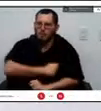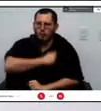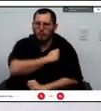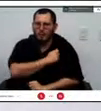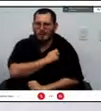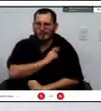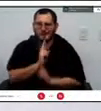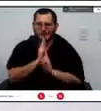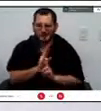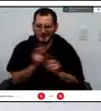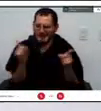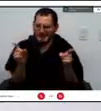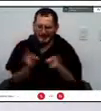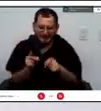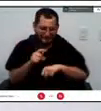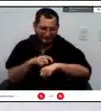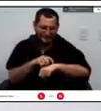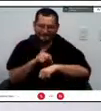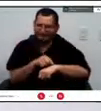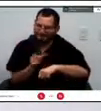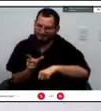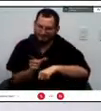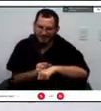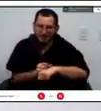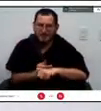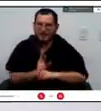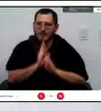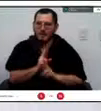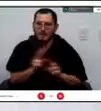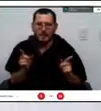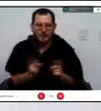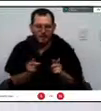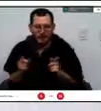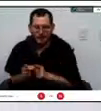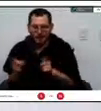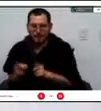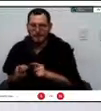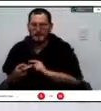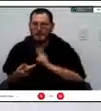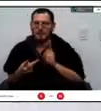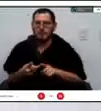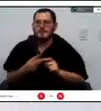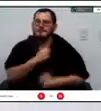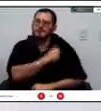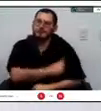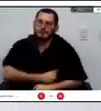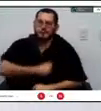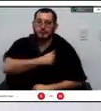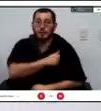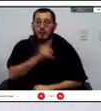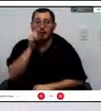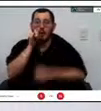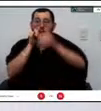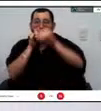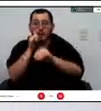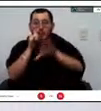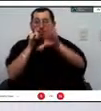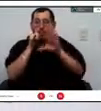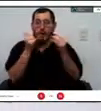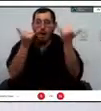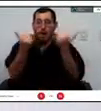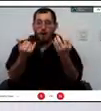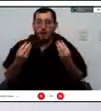que seamos muy breves en nuestras intervenciones y dos que encendamos la cámara porque como estamos transmitiendo en vivo